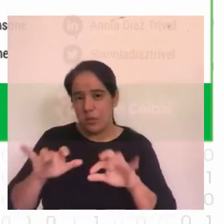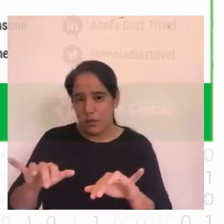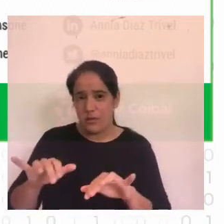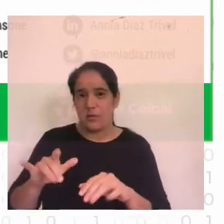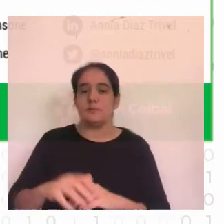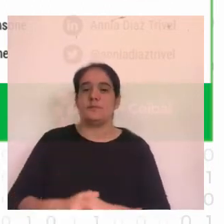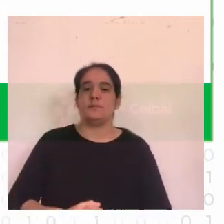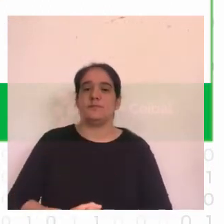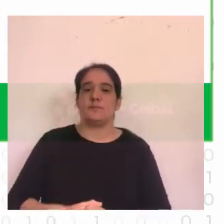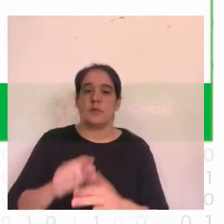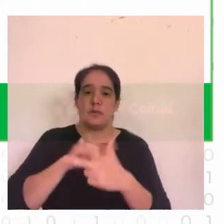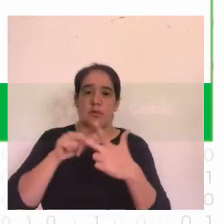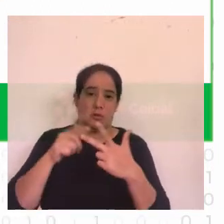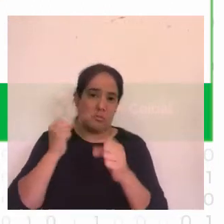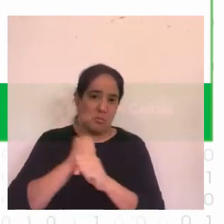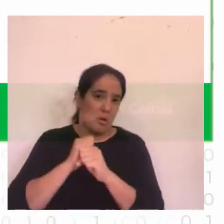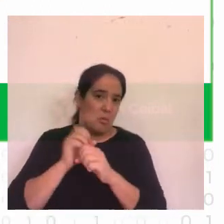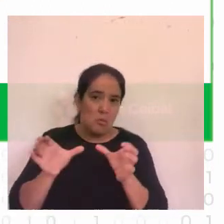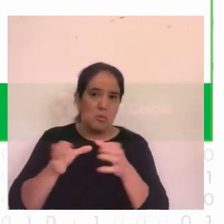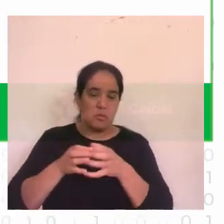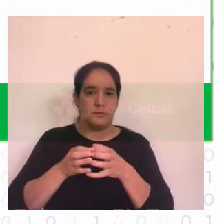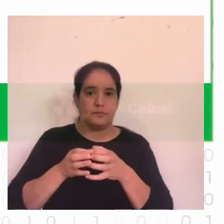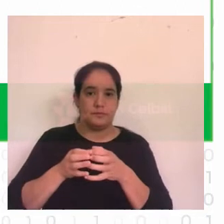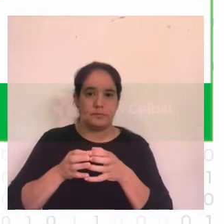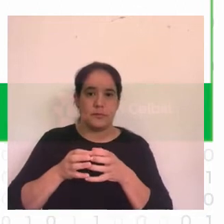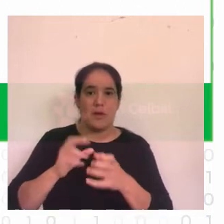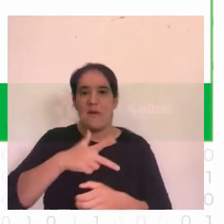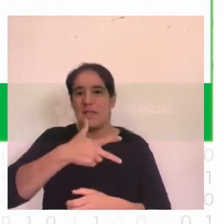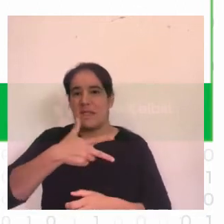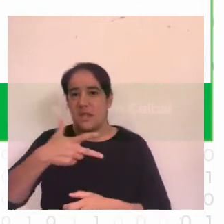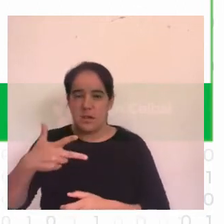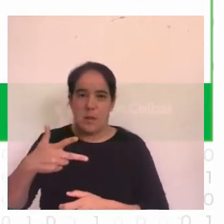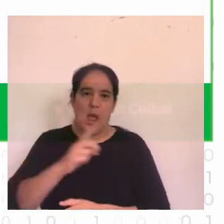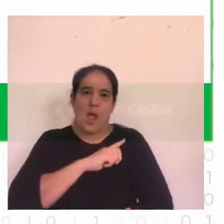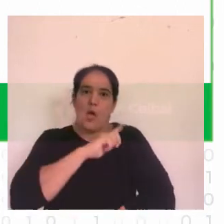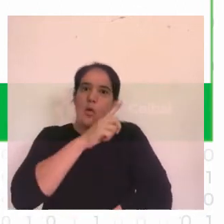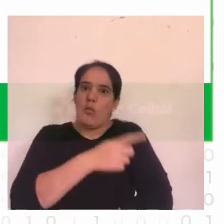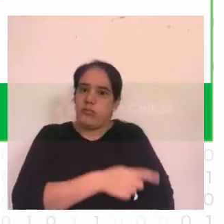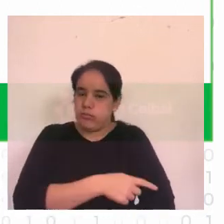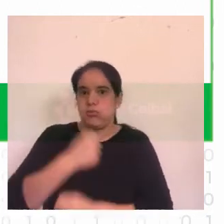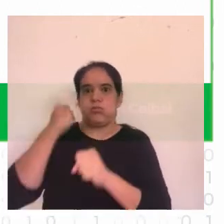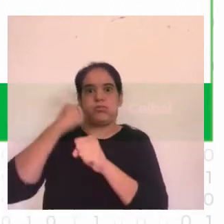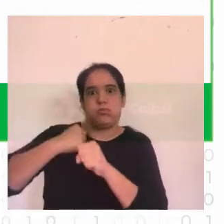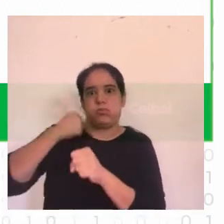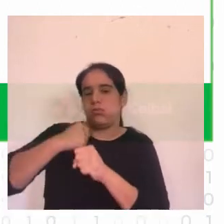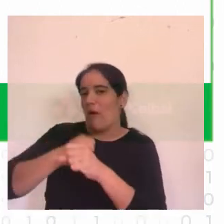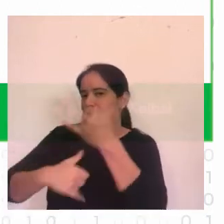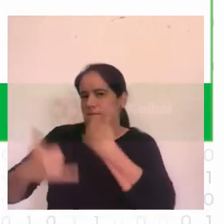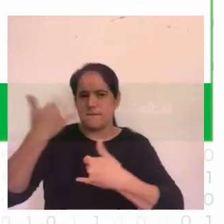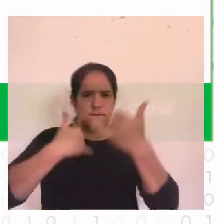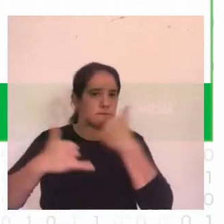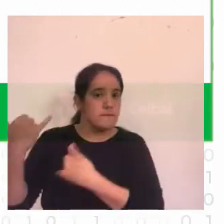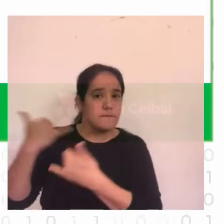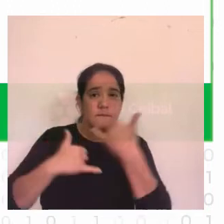aplicaciones este fueron tres semanas súper intensas donde tuvimos que recabar mucha información para ver si